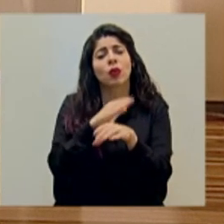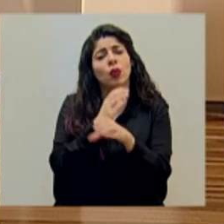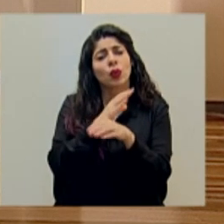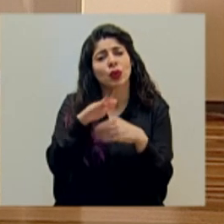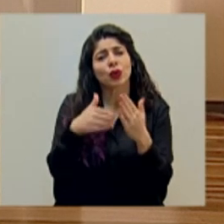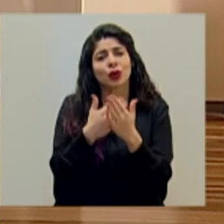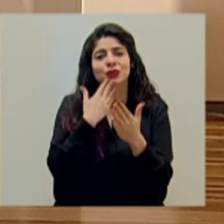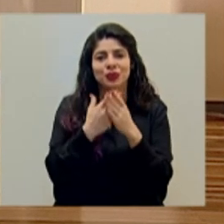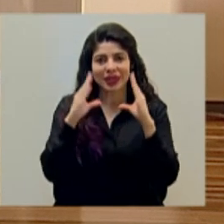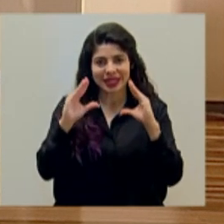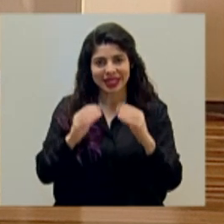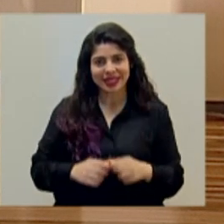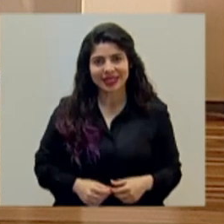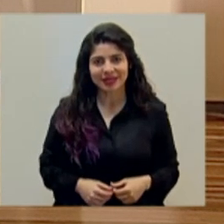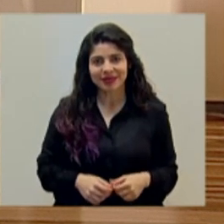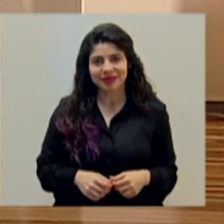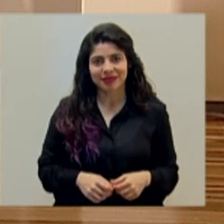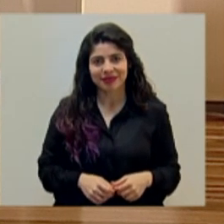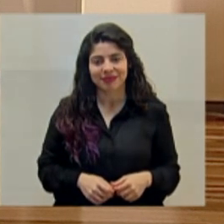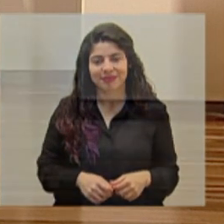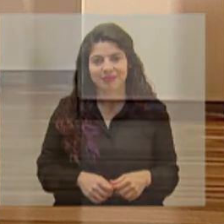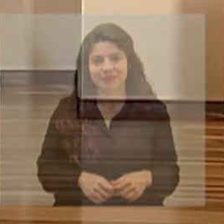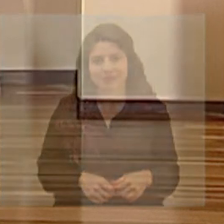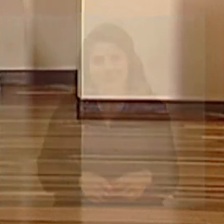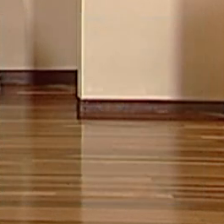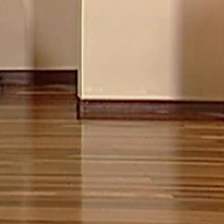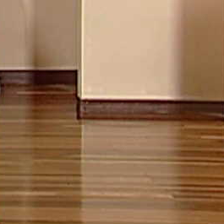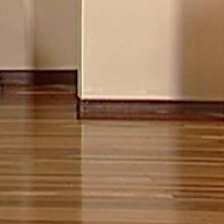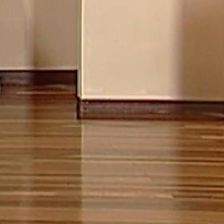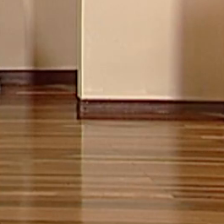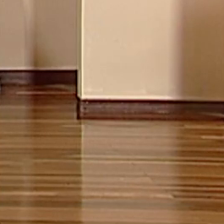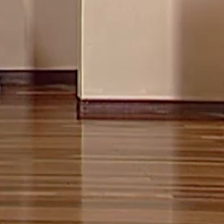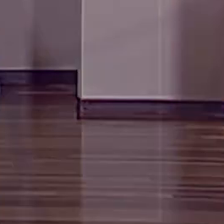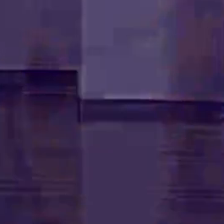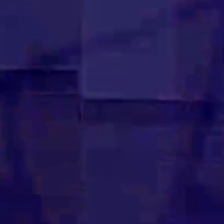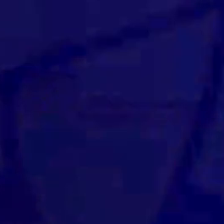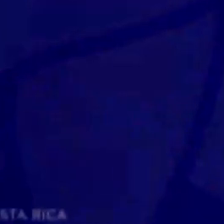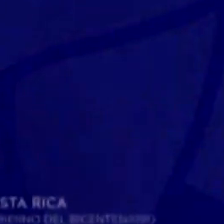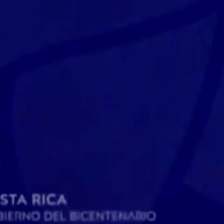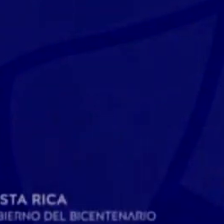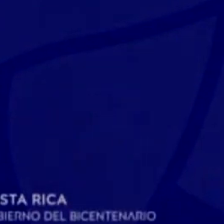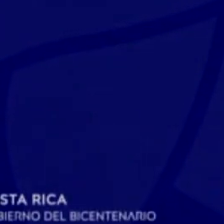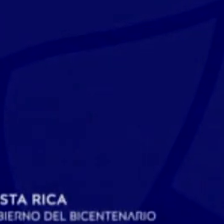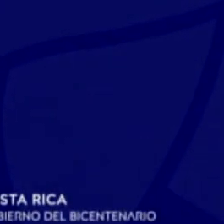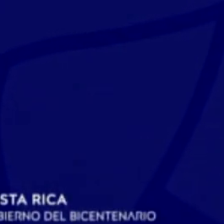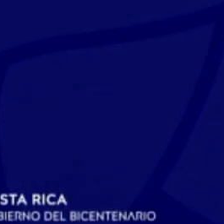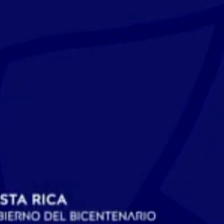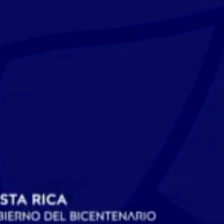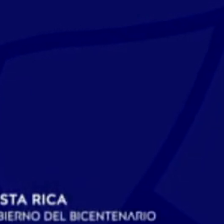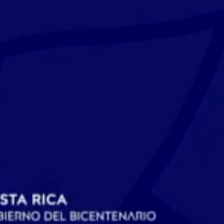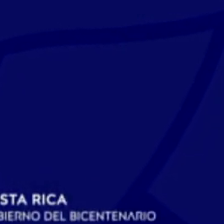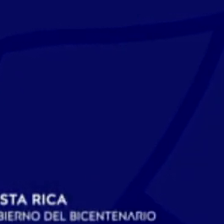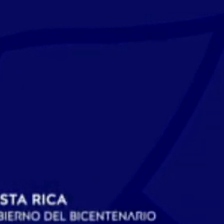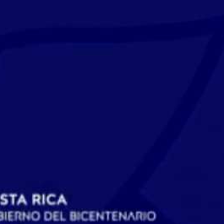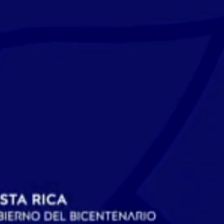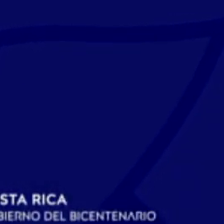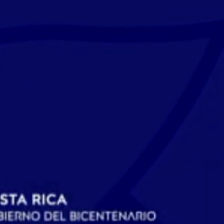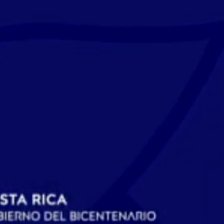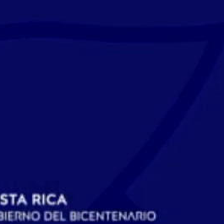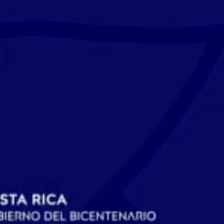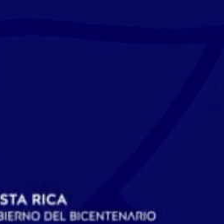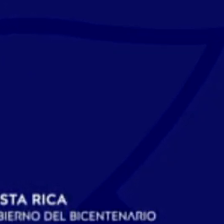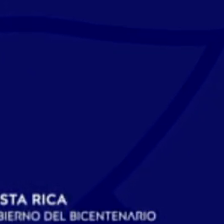todos y todas muy buenas tardes gracias chau chau chau chau